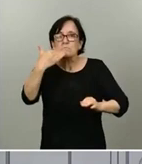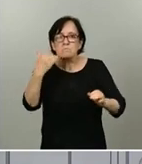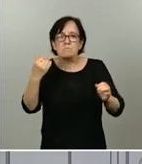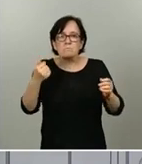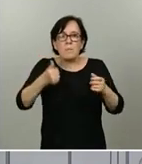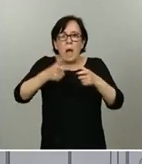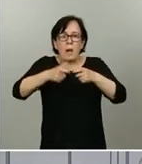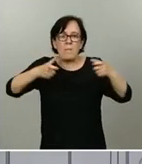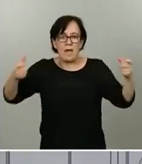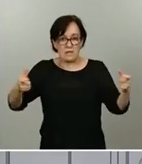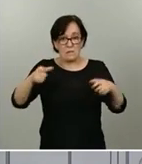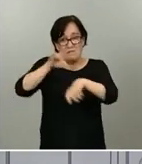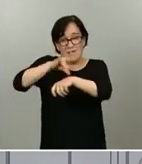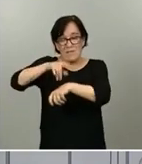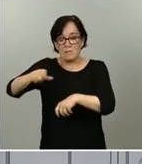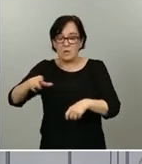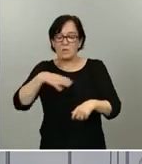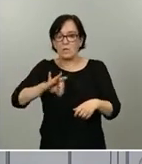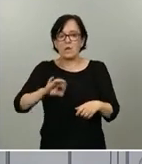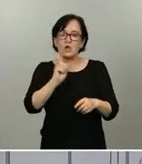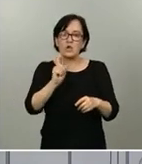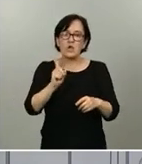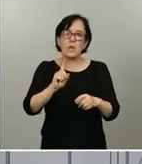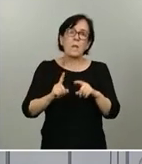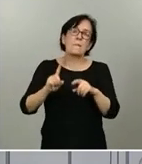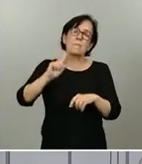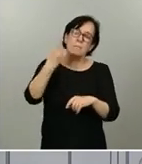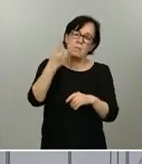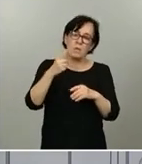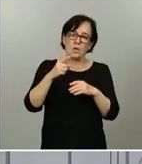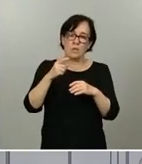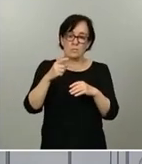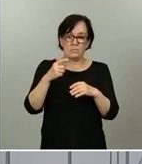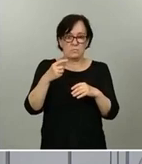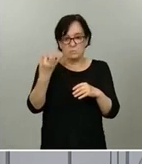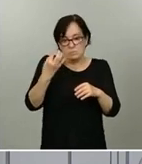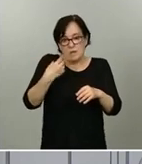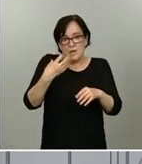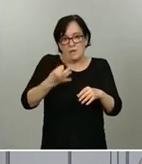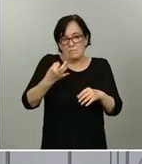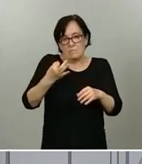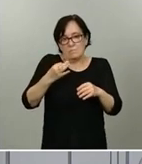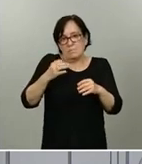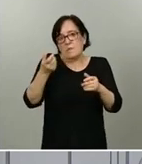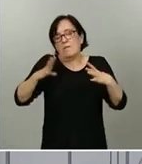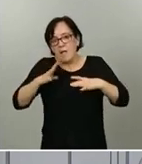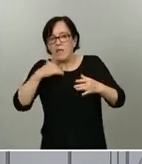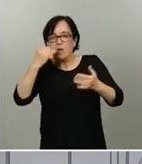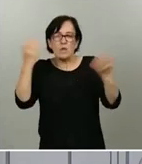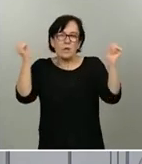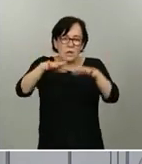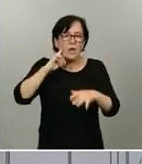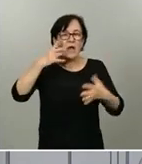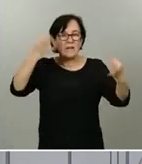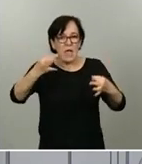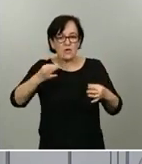tenía que estar disponible, no estuvieran, primero, fuera de su puesto de trabajo, por un lado, o a riesgo de infectarse y, por lo tanto, a riesgo de tener